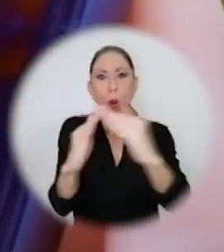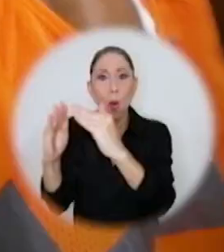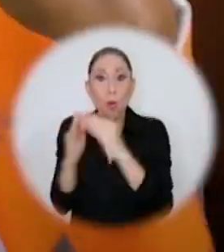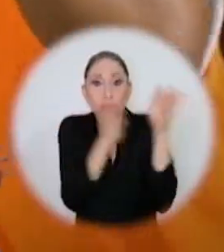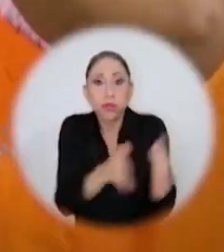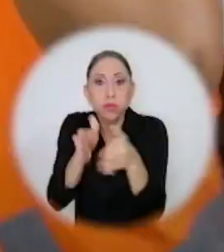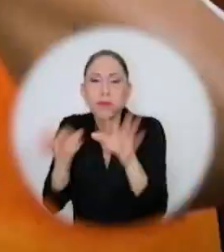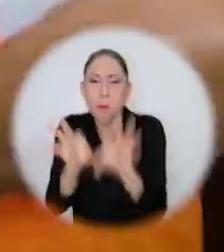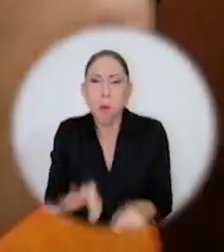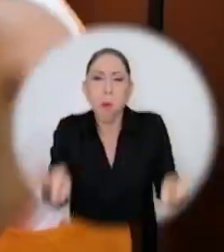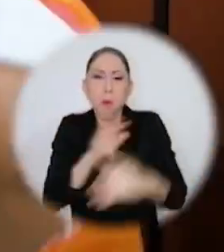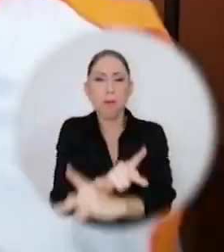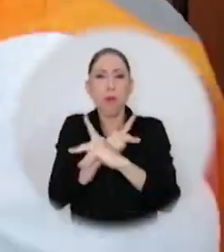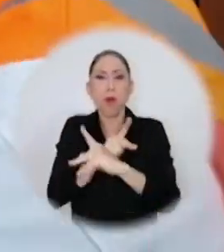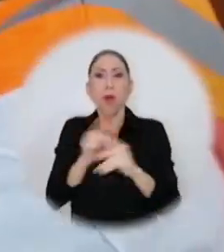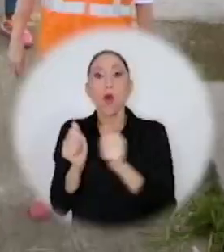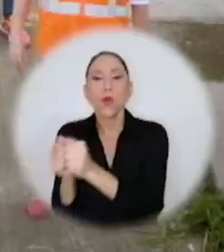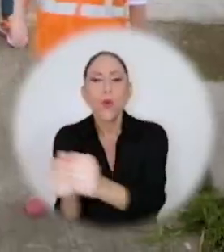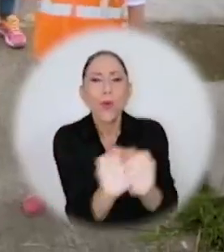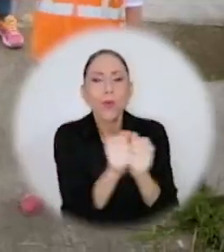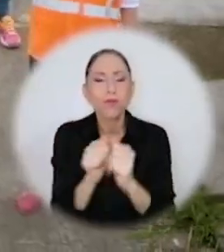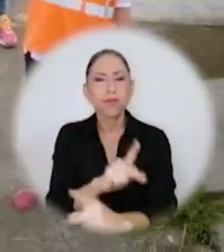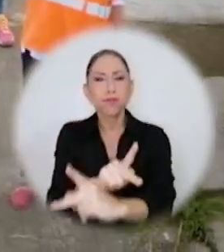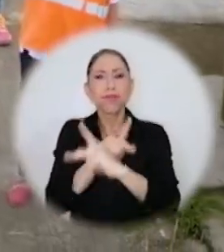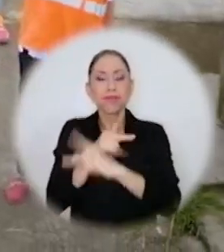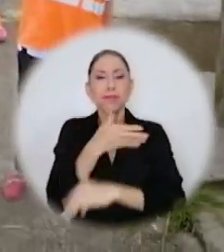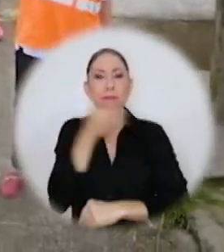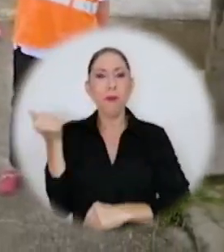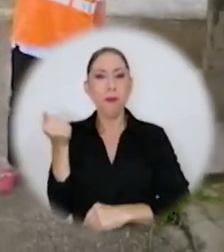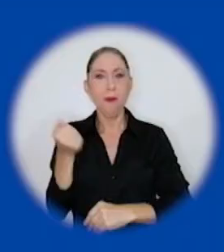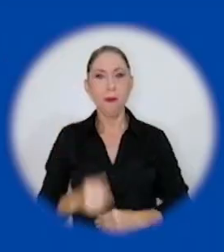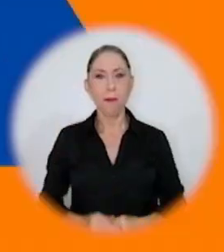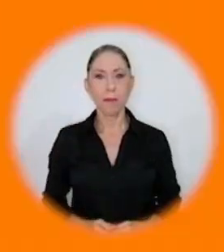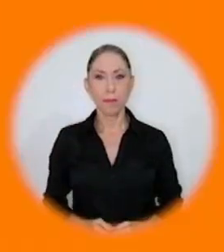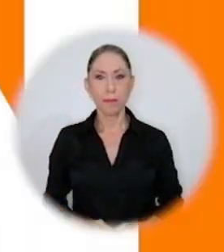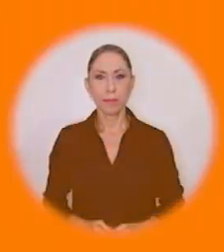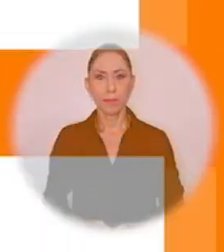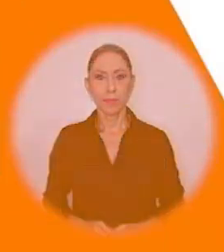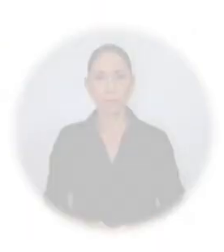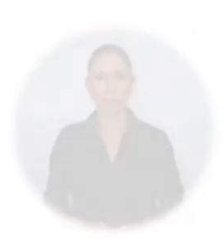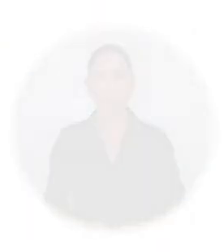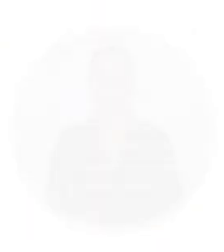comunitaria es la clave para protegernos. ¡Mundo, creímoslo!